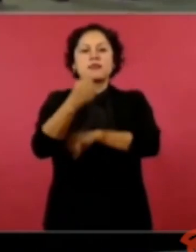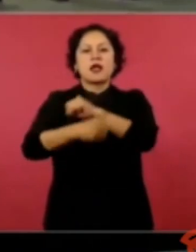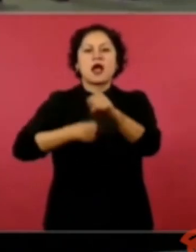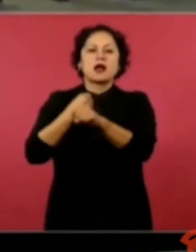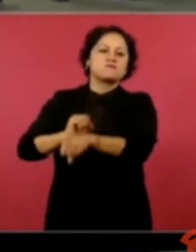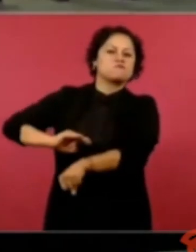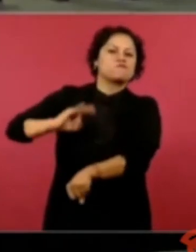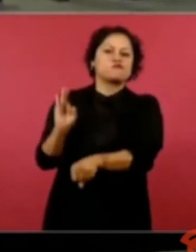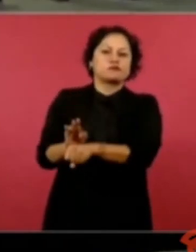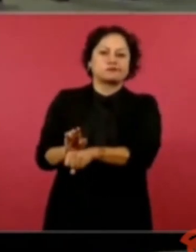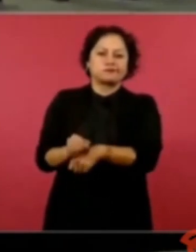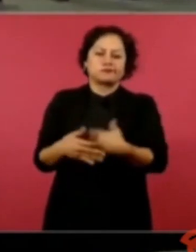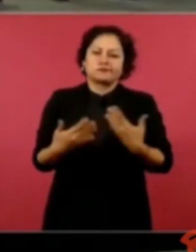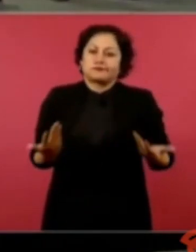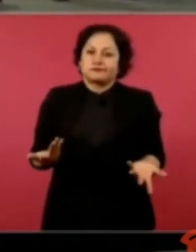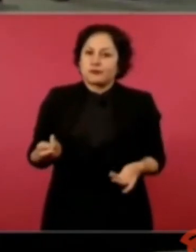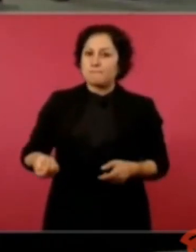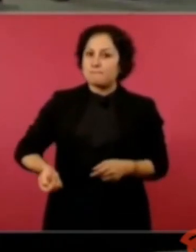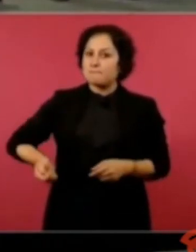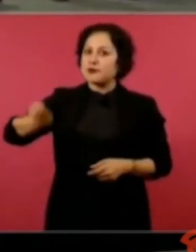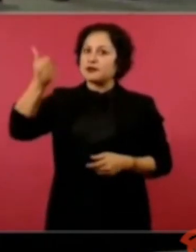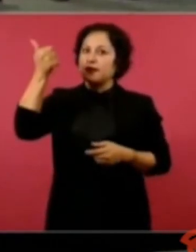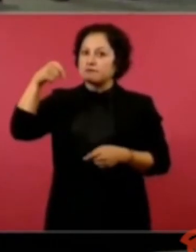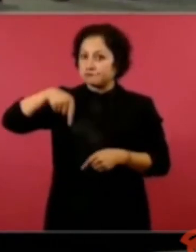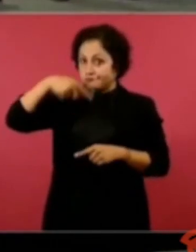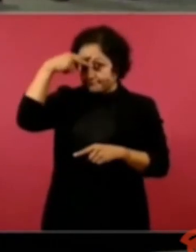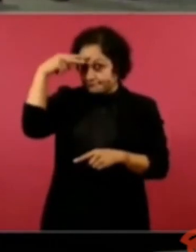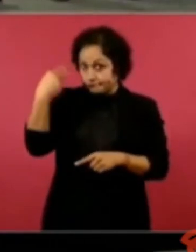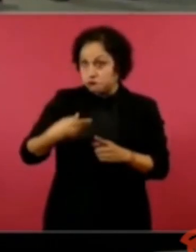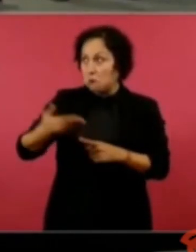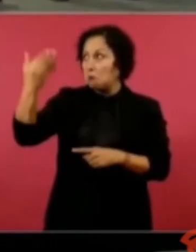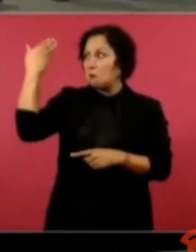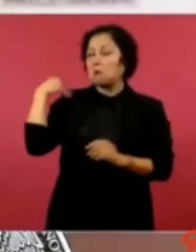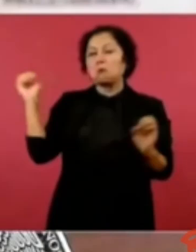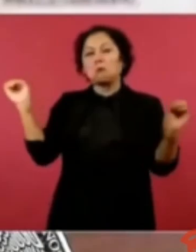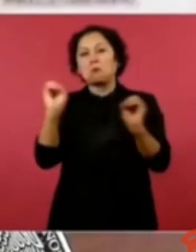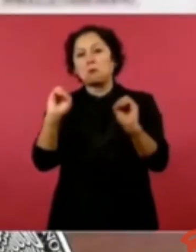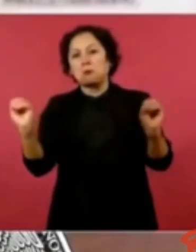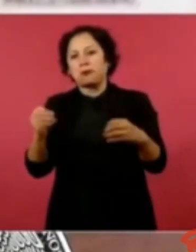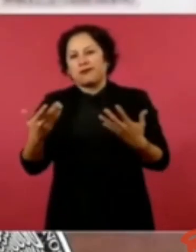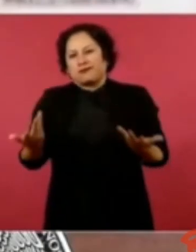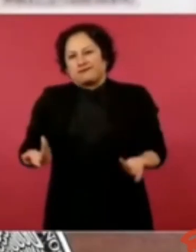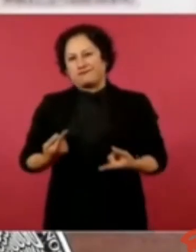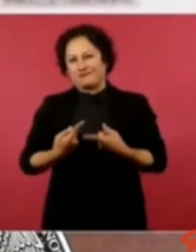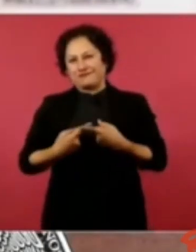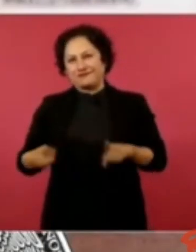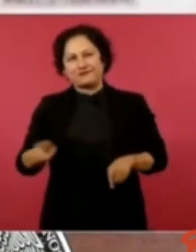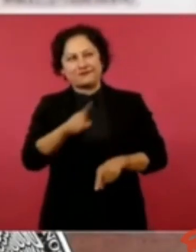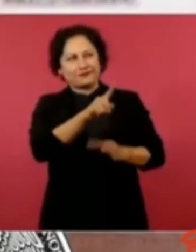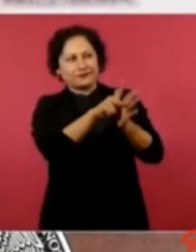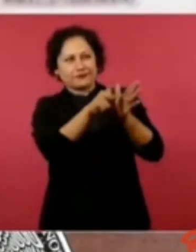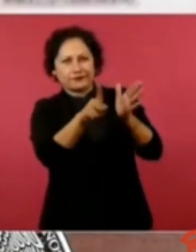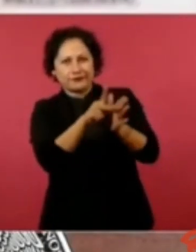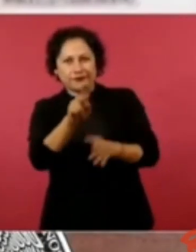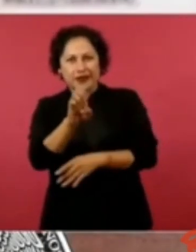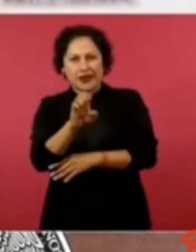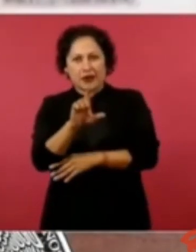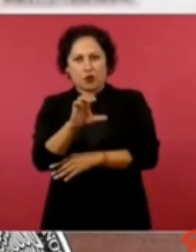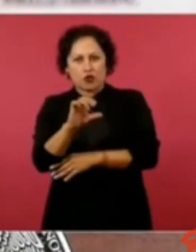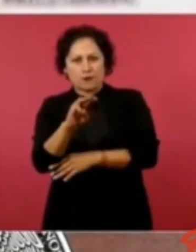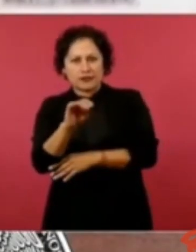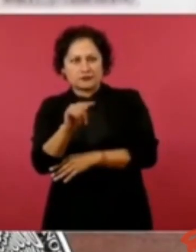es histórico en México. Y no como publica El Economista en días